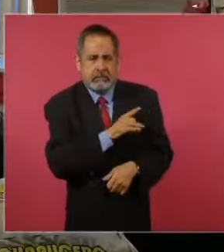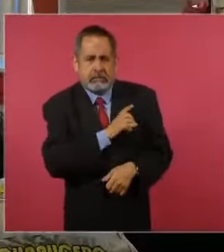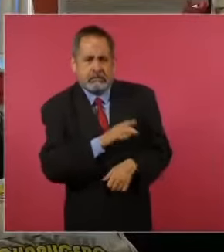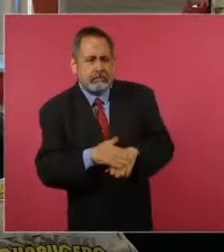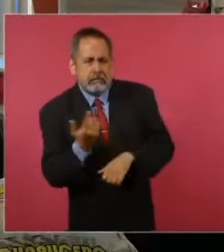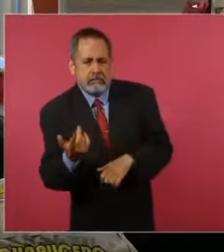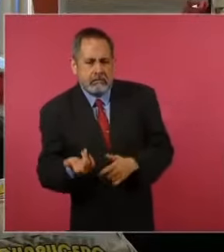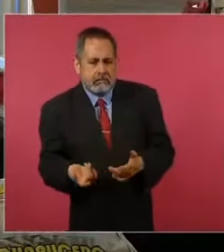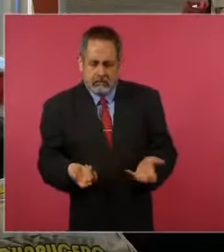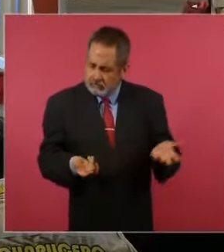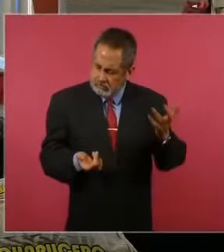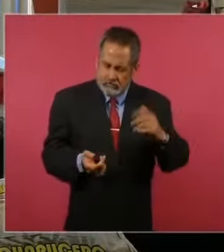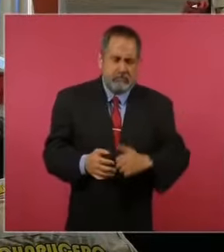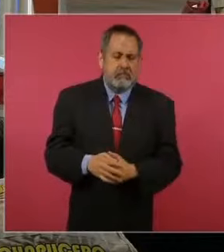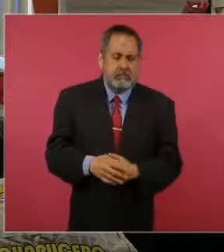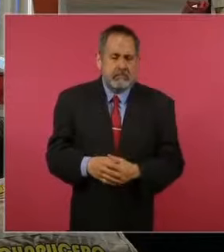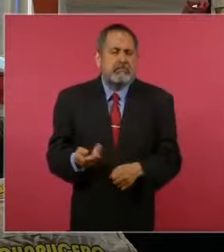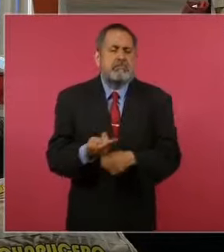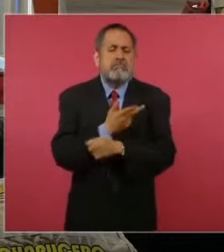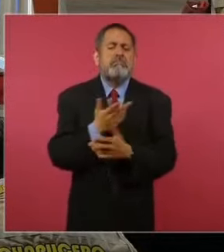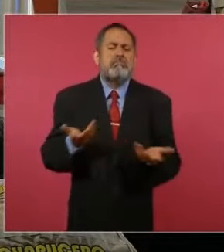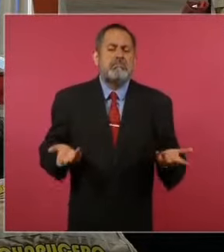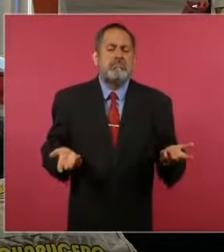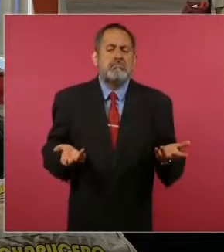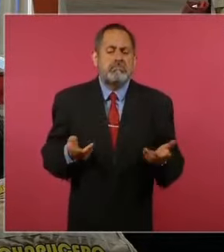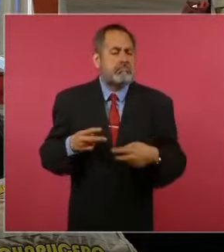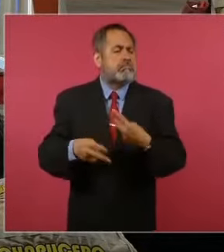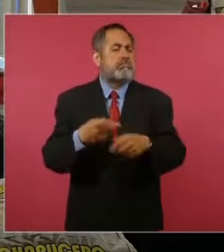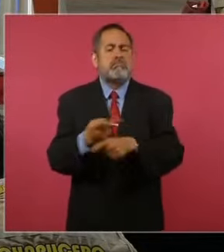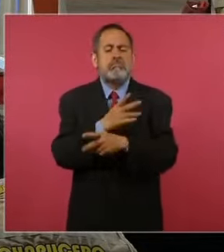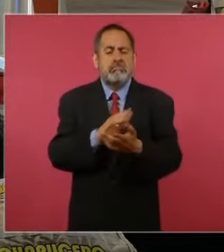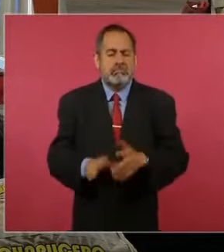¿Qué va a suceder? Nada.